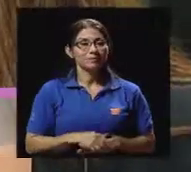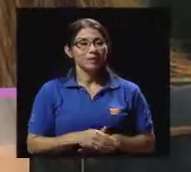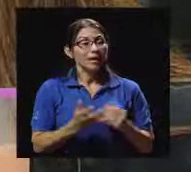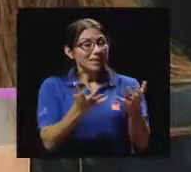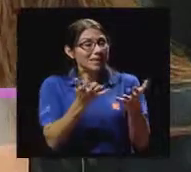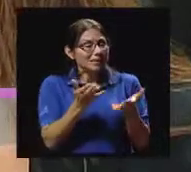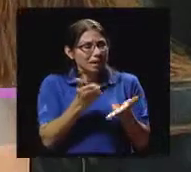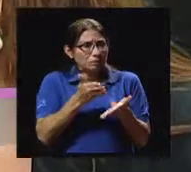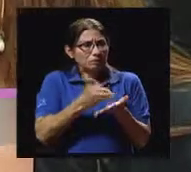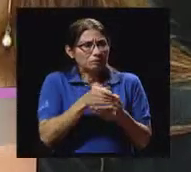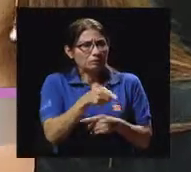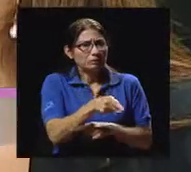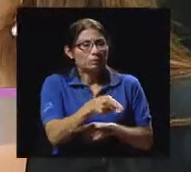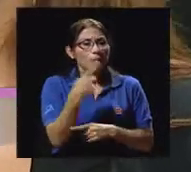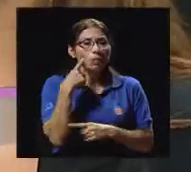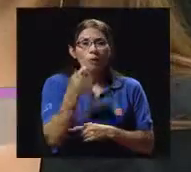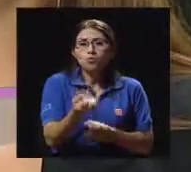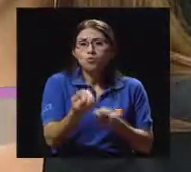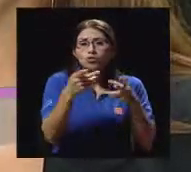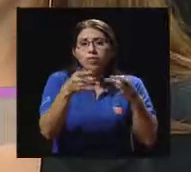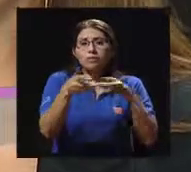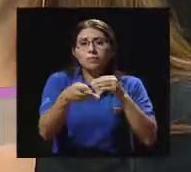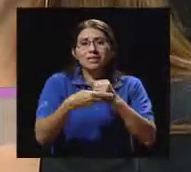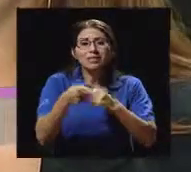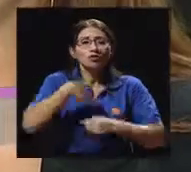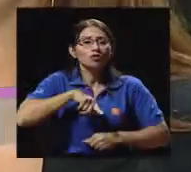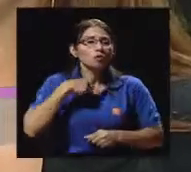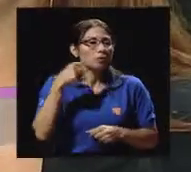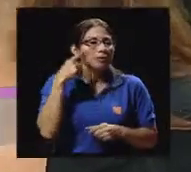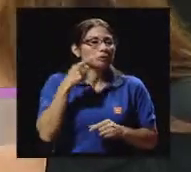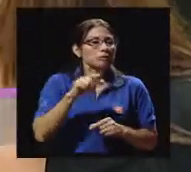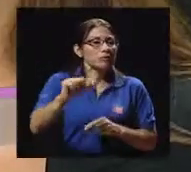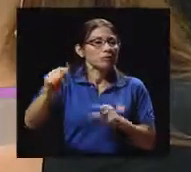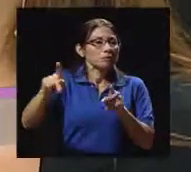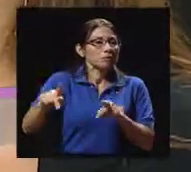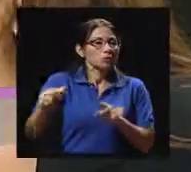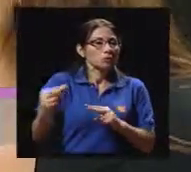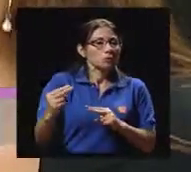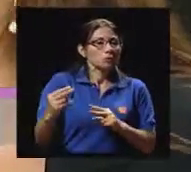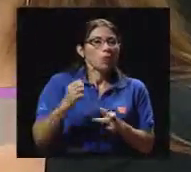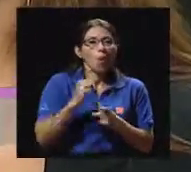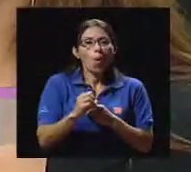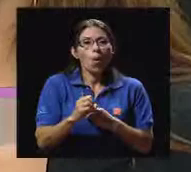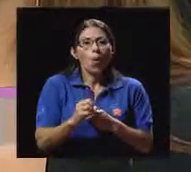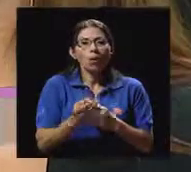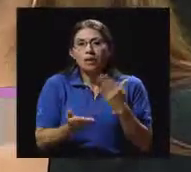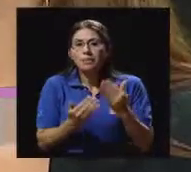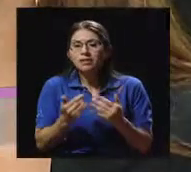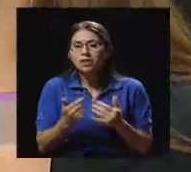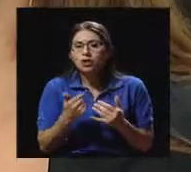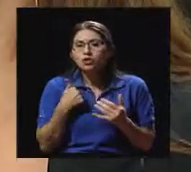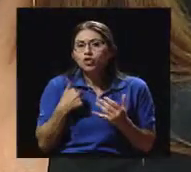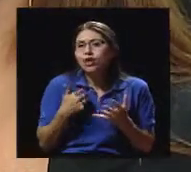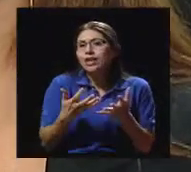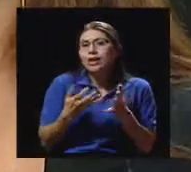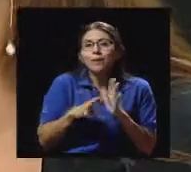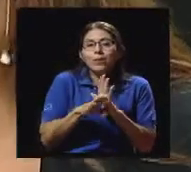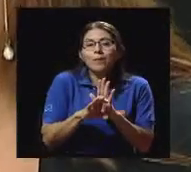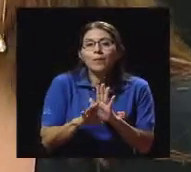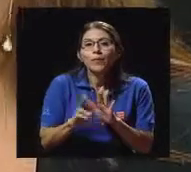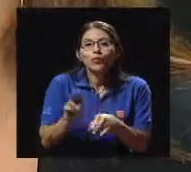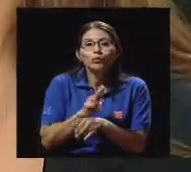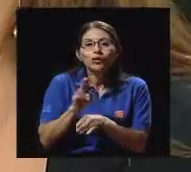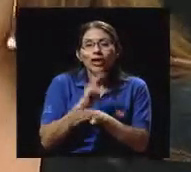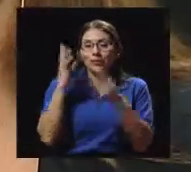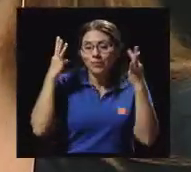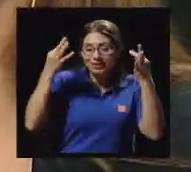este punto, ¿verdad? Porque muchas veces pensamos en los demás o quiero tener determinada talla, o quiero que tal vestido me entre, o quiero que,